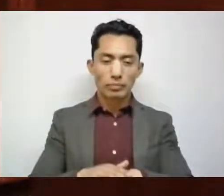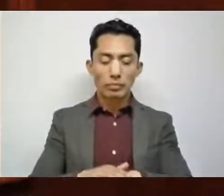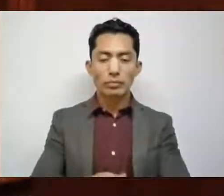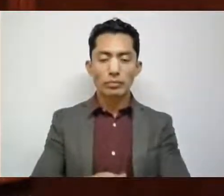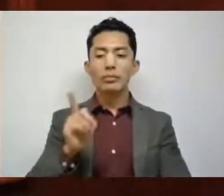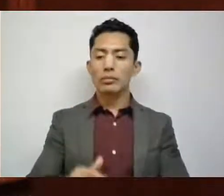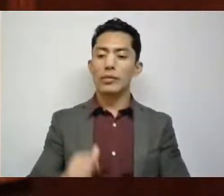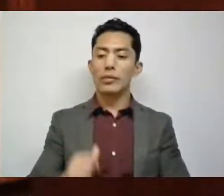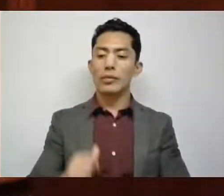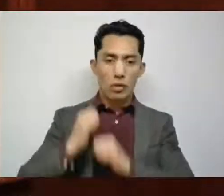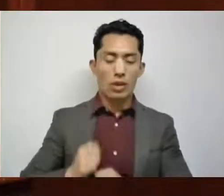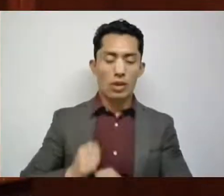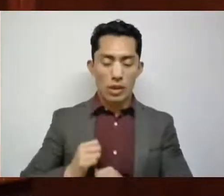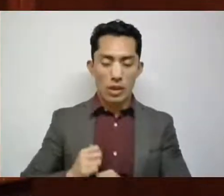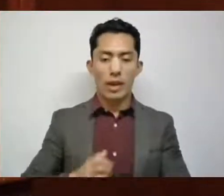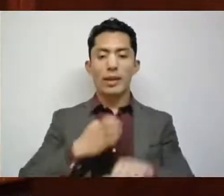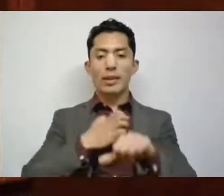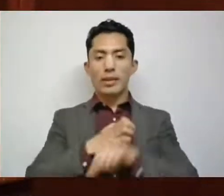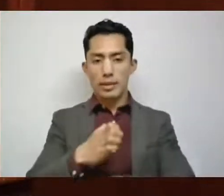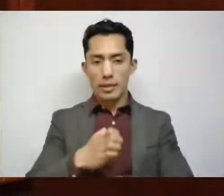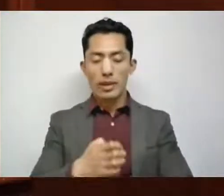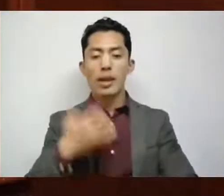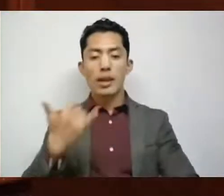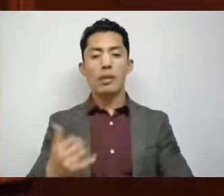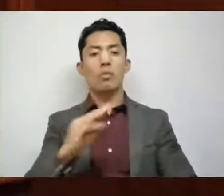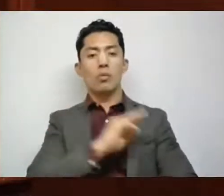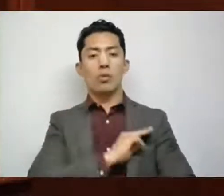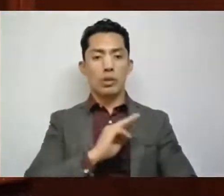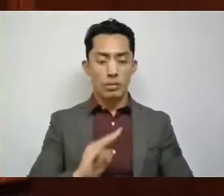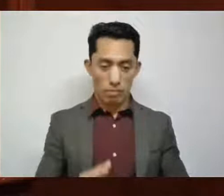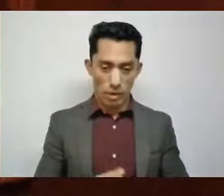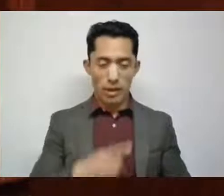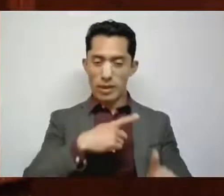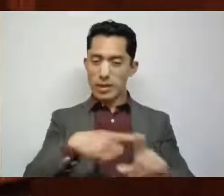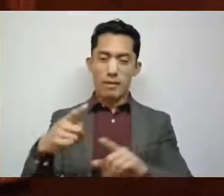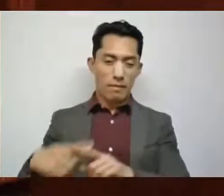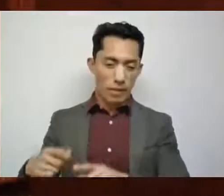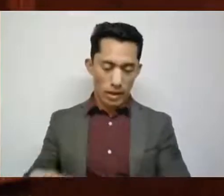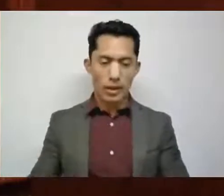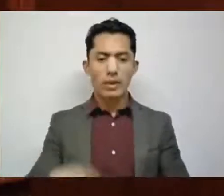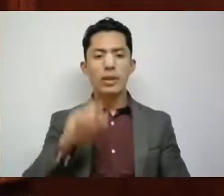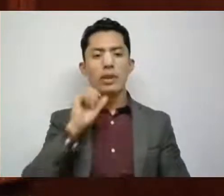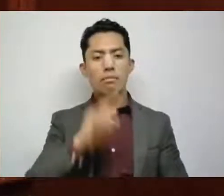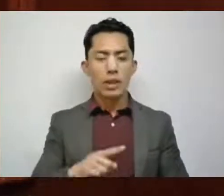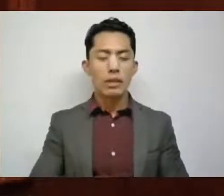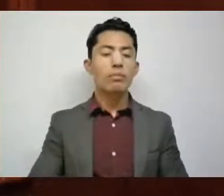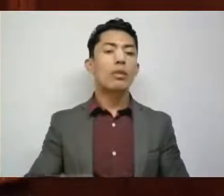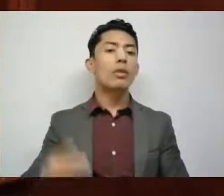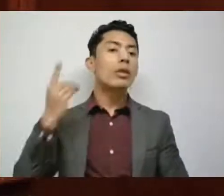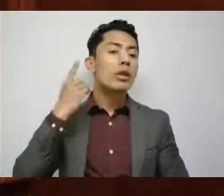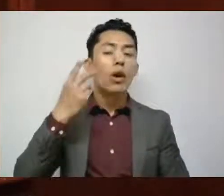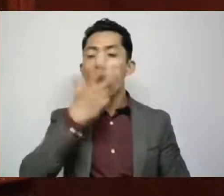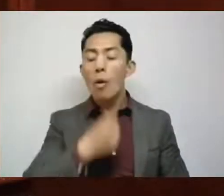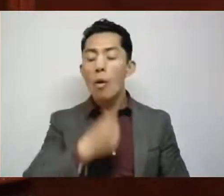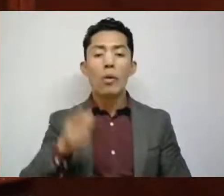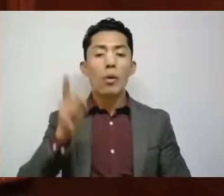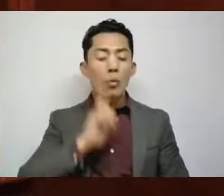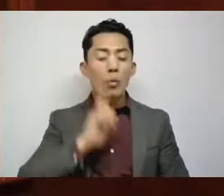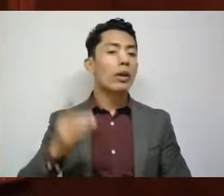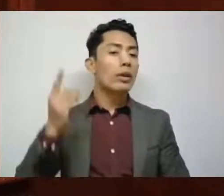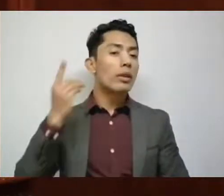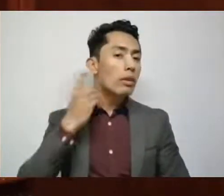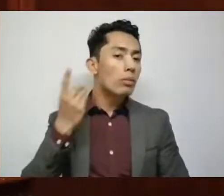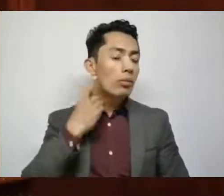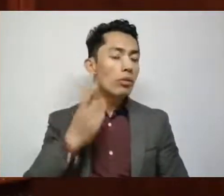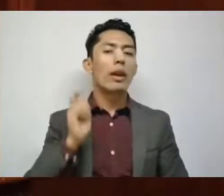autoridades estatales y municipales, así como a los legisladores y legisladoras a